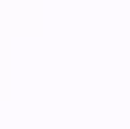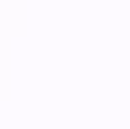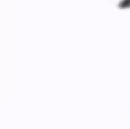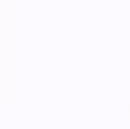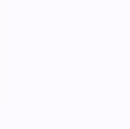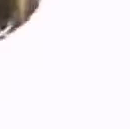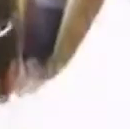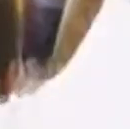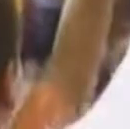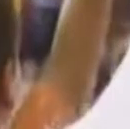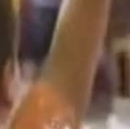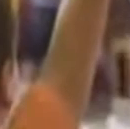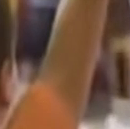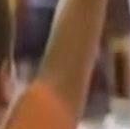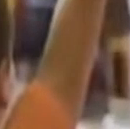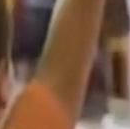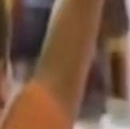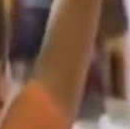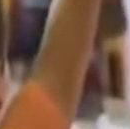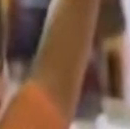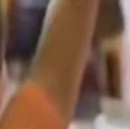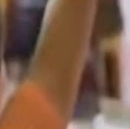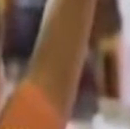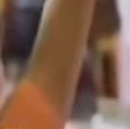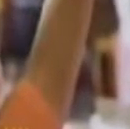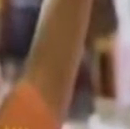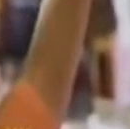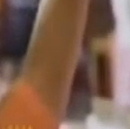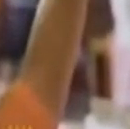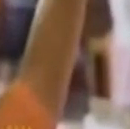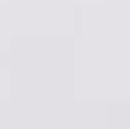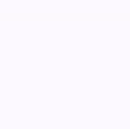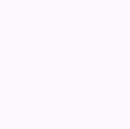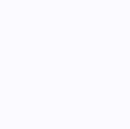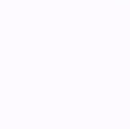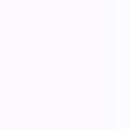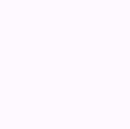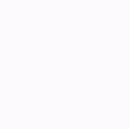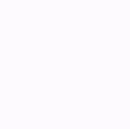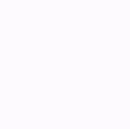A continuación, Comunicación y Lenguaje, Quinto Bachillerato.